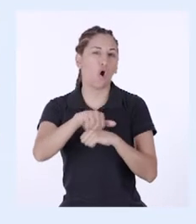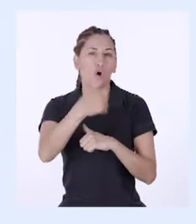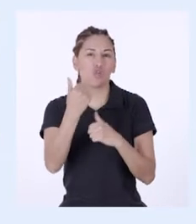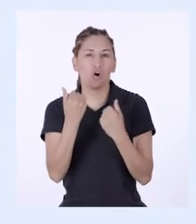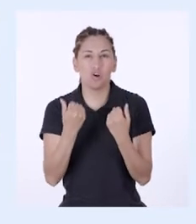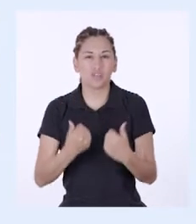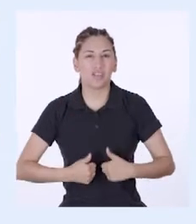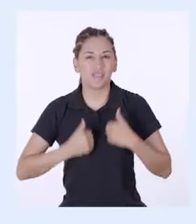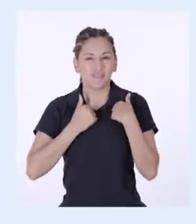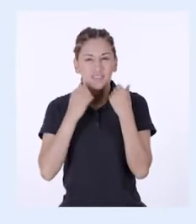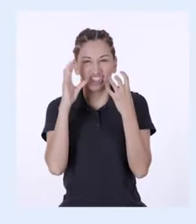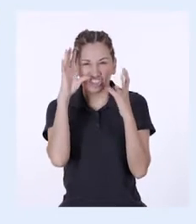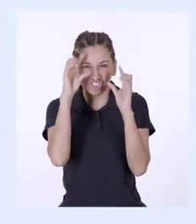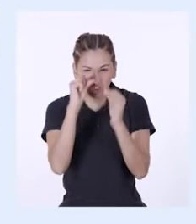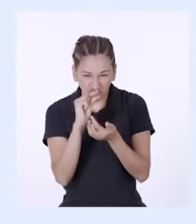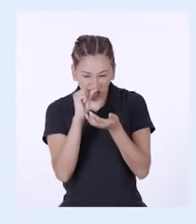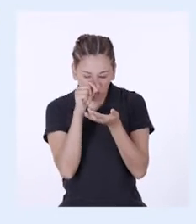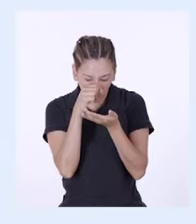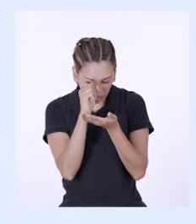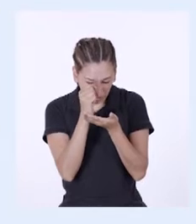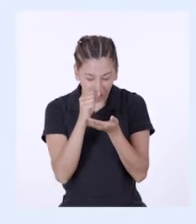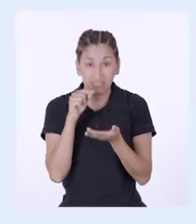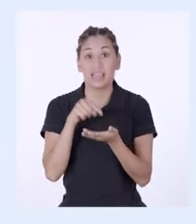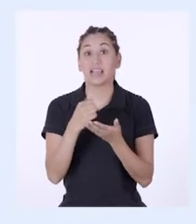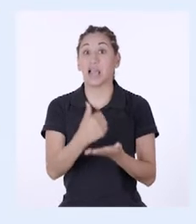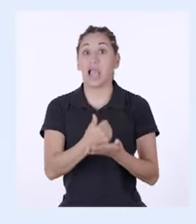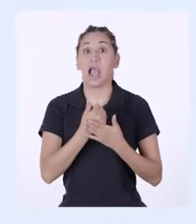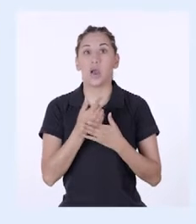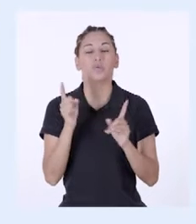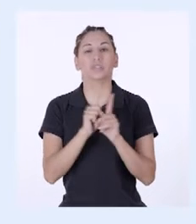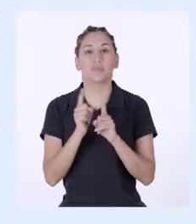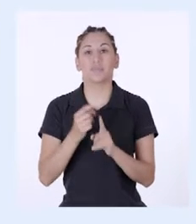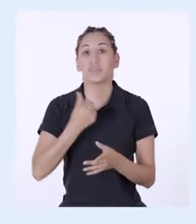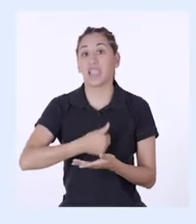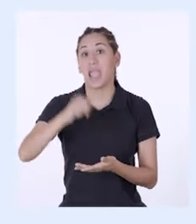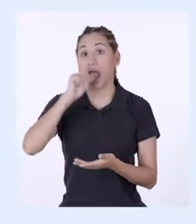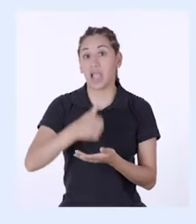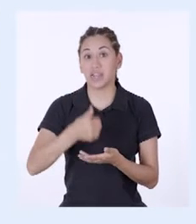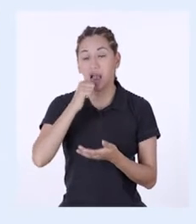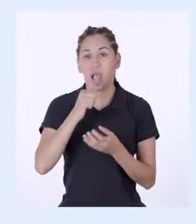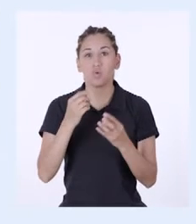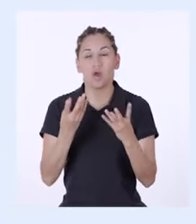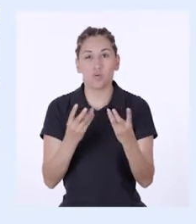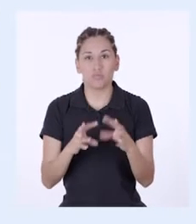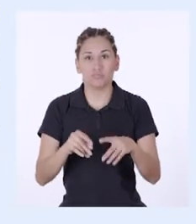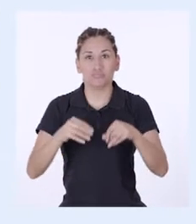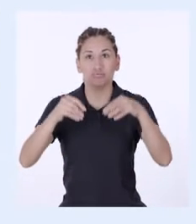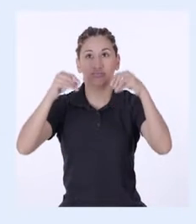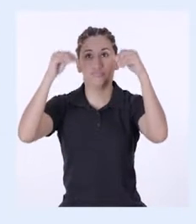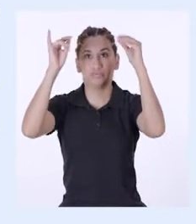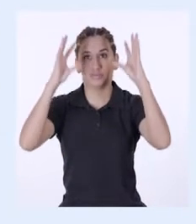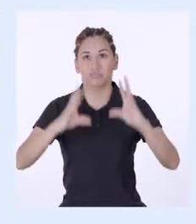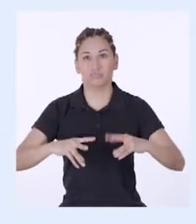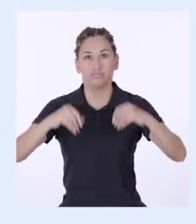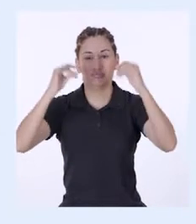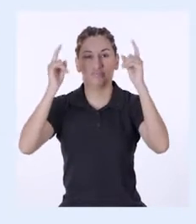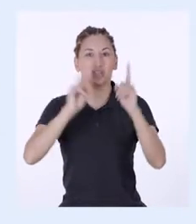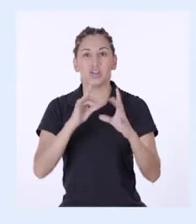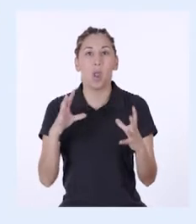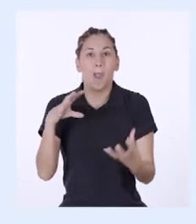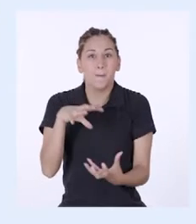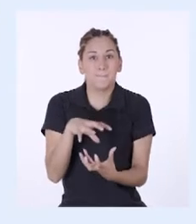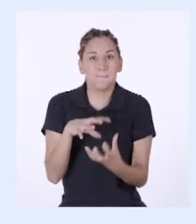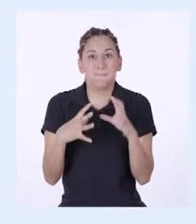microorganismos. A la vez, ayuda a eliminar el exceso de agua en forma de vapor, evitando que se